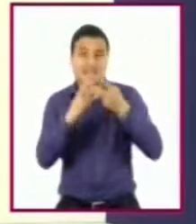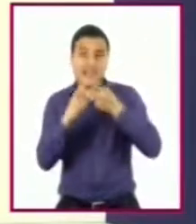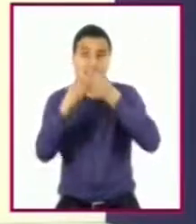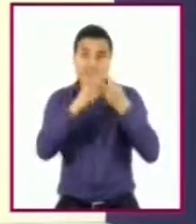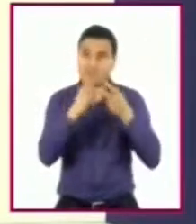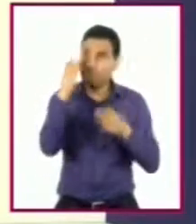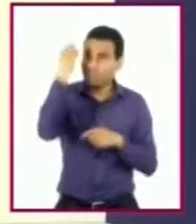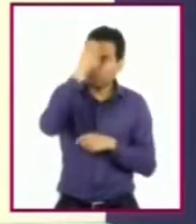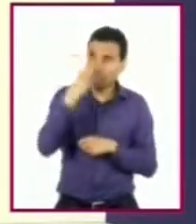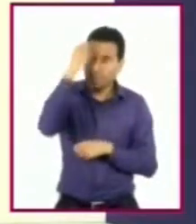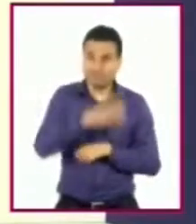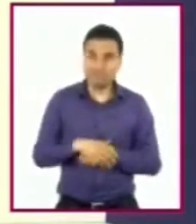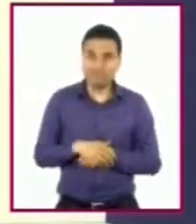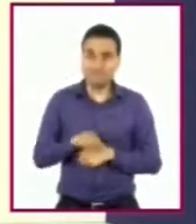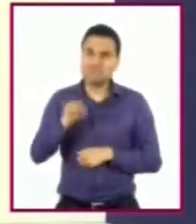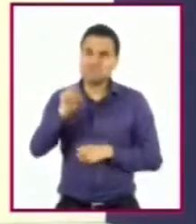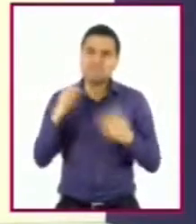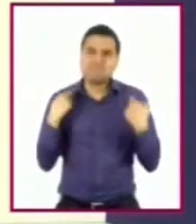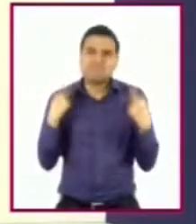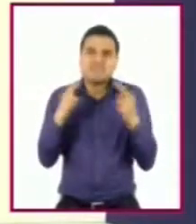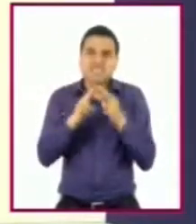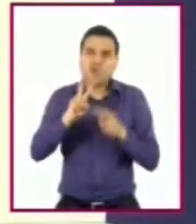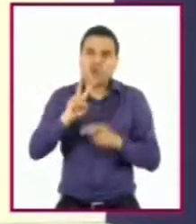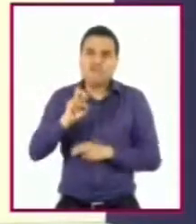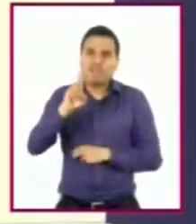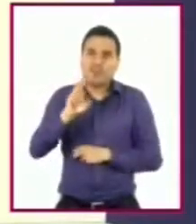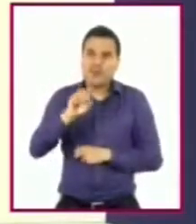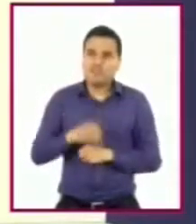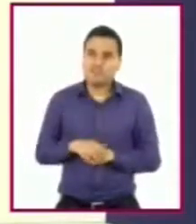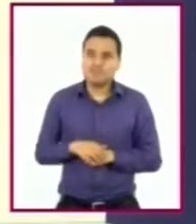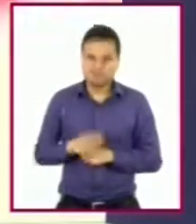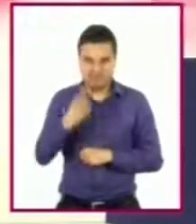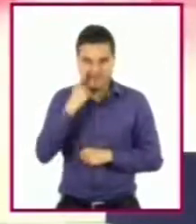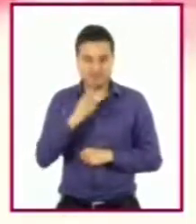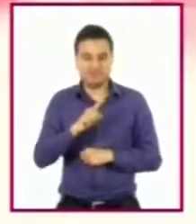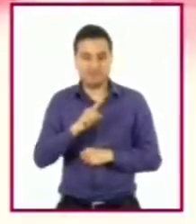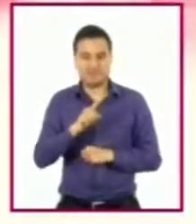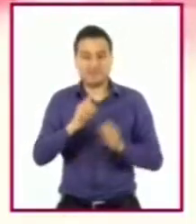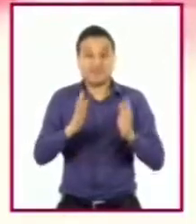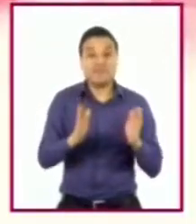Ahora la maestra Vero les presentará la siguiente etapa.